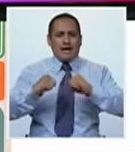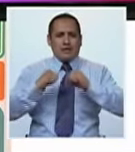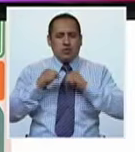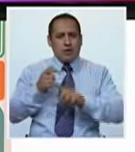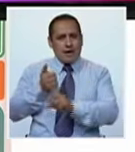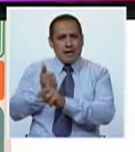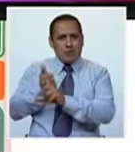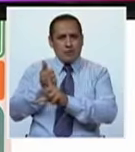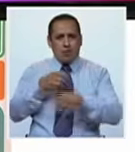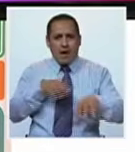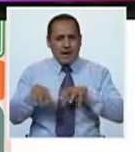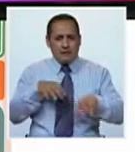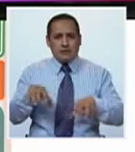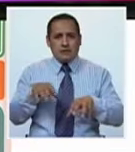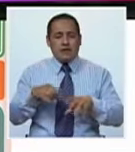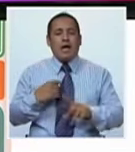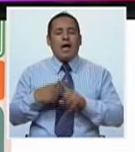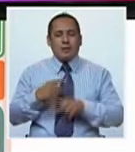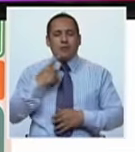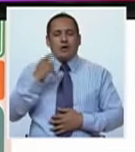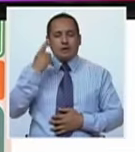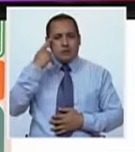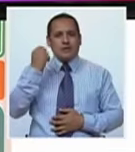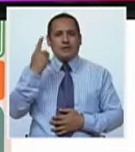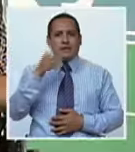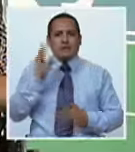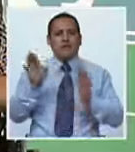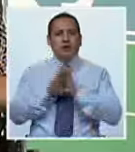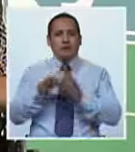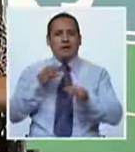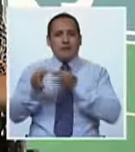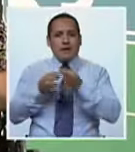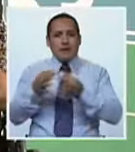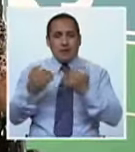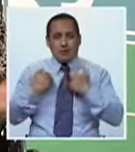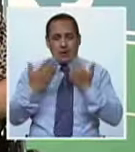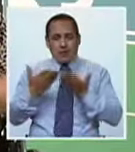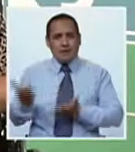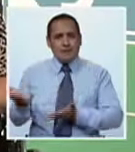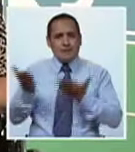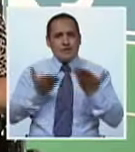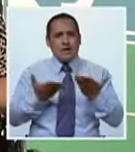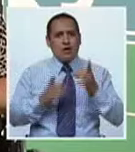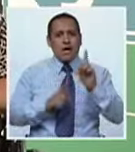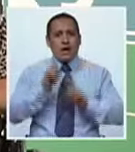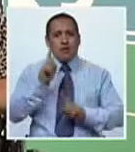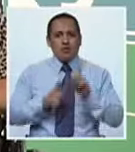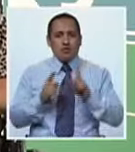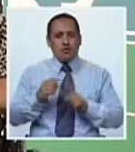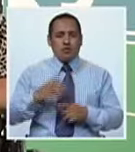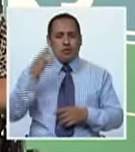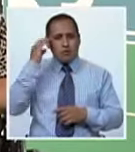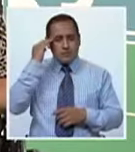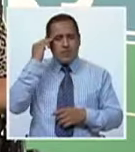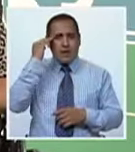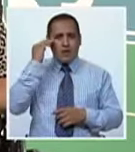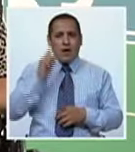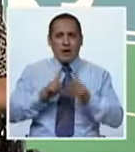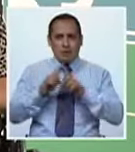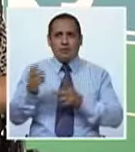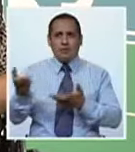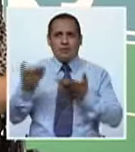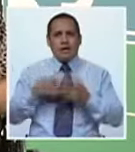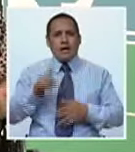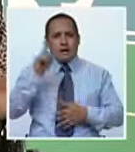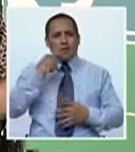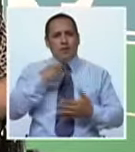ejercicios que ellos van haciendo. Claro, y por eso es que también, pues, cuando tenemos aquí en el programa invitados con síndrome de Down o